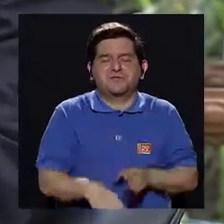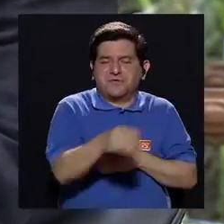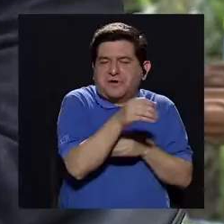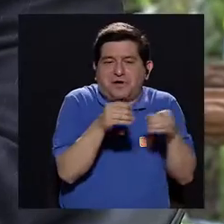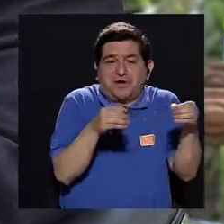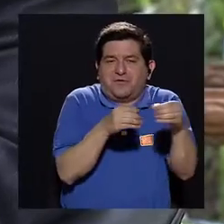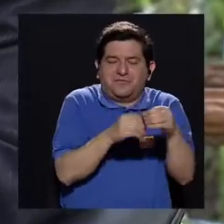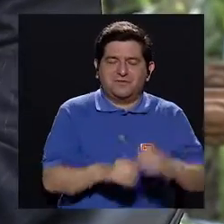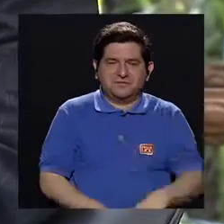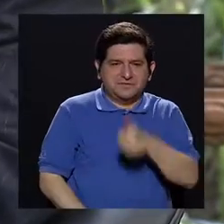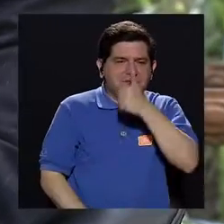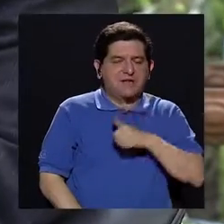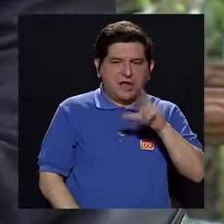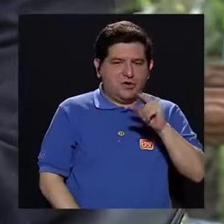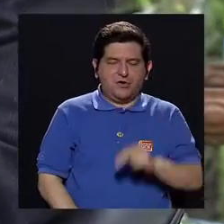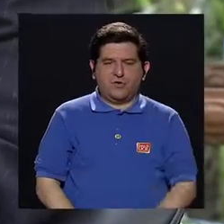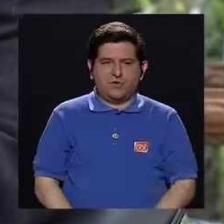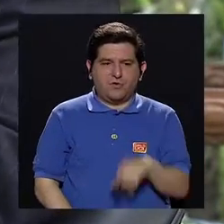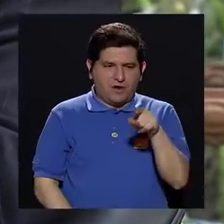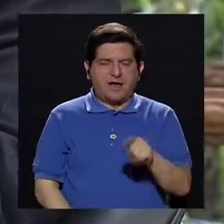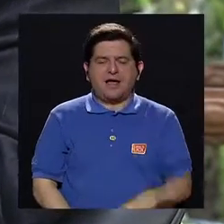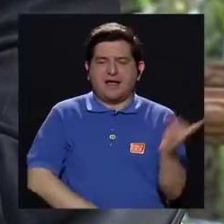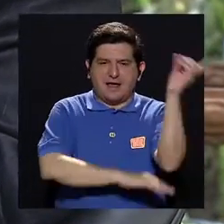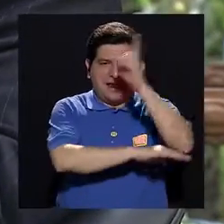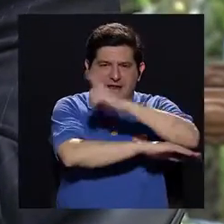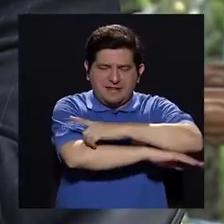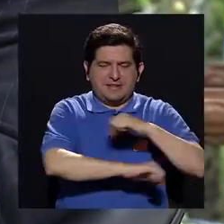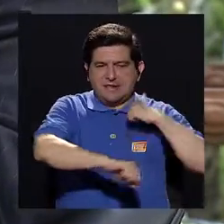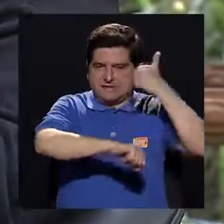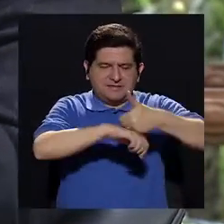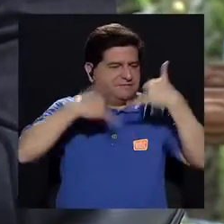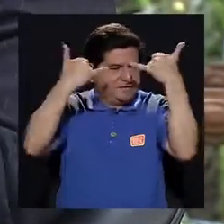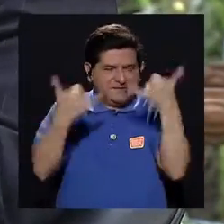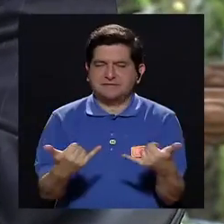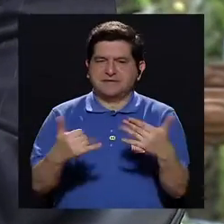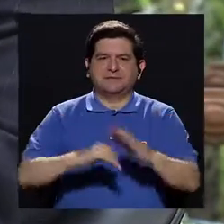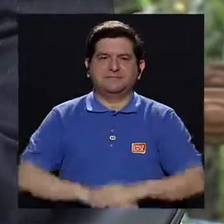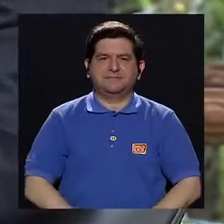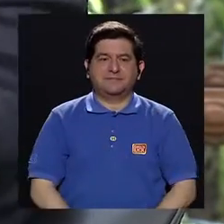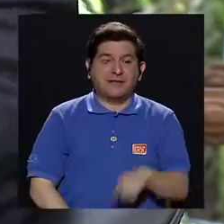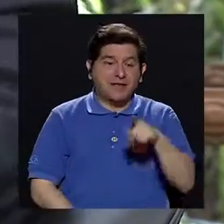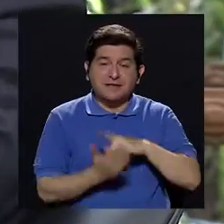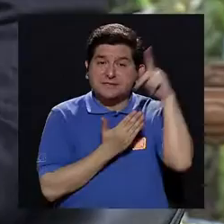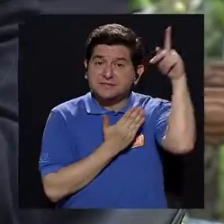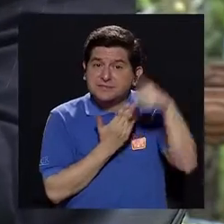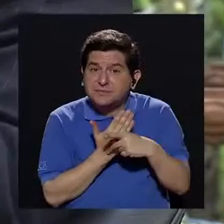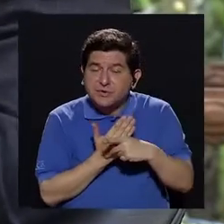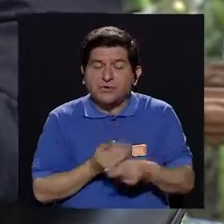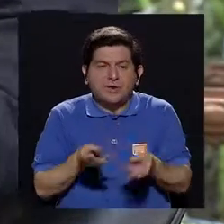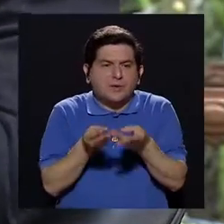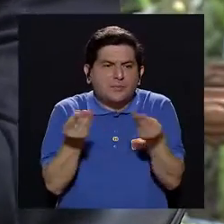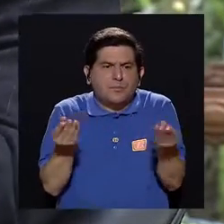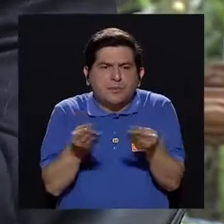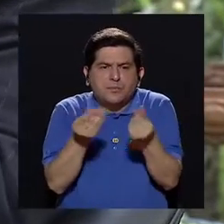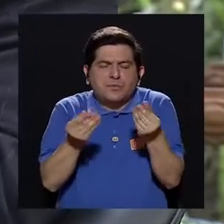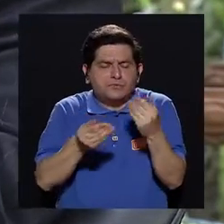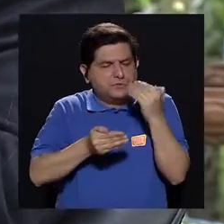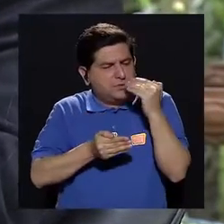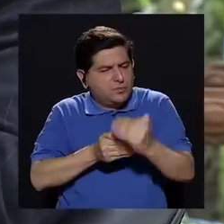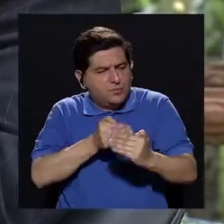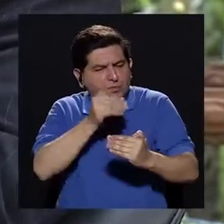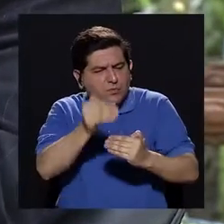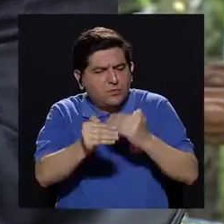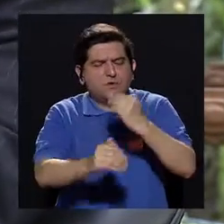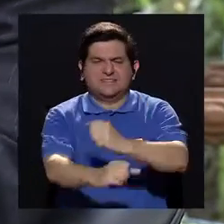Ya, ya no es posible. Todo se hace y se cierra el mismo día. Entonces, yo creo que estos programas van generando poco a